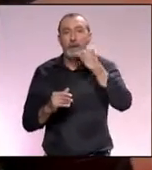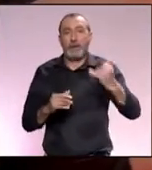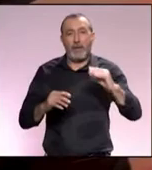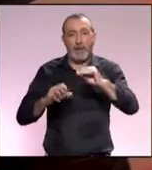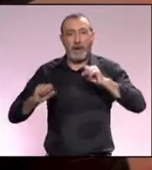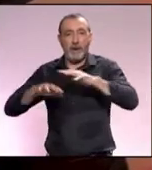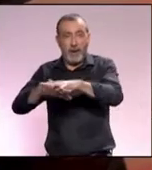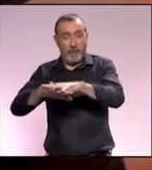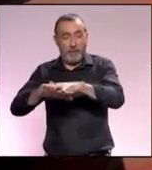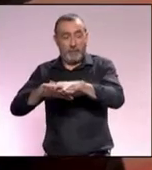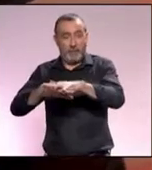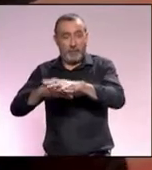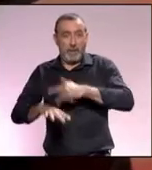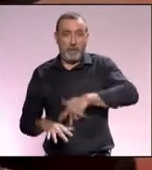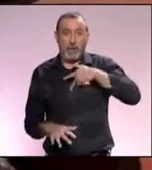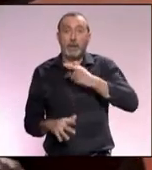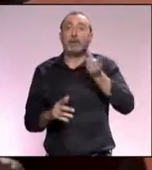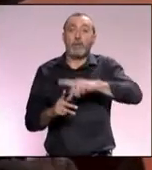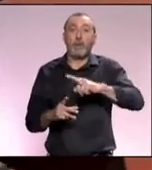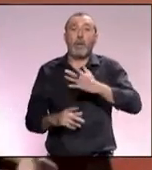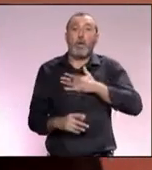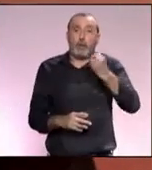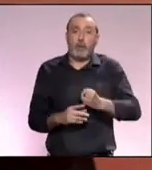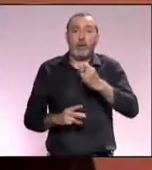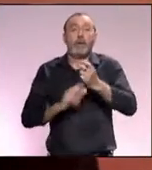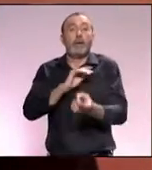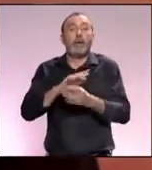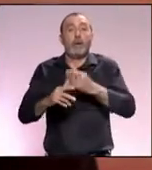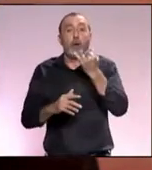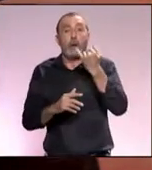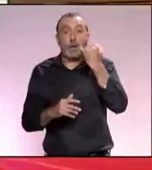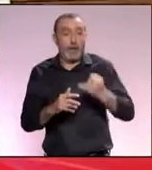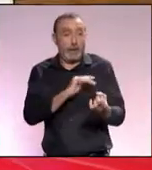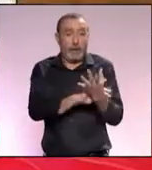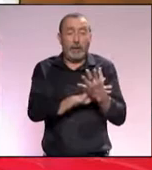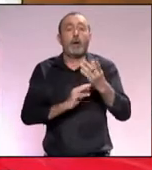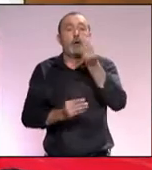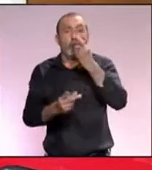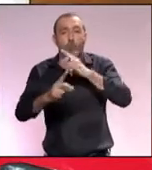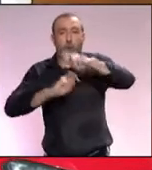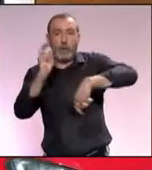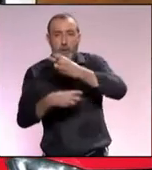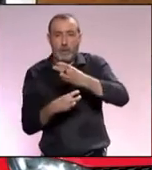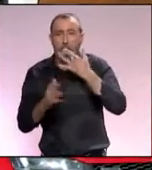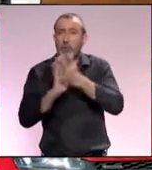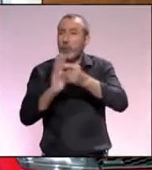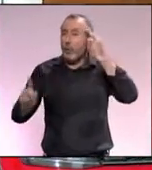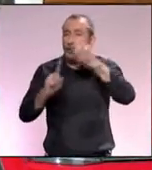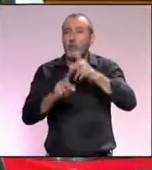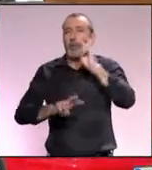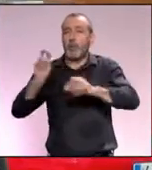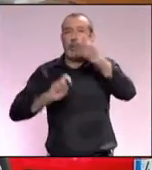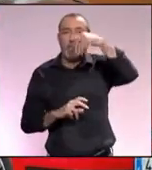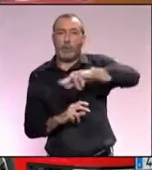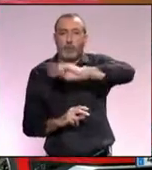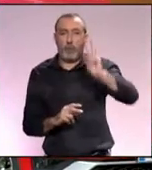de la red y, por otro lado, estamos haciendo que el propio ayuntamiento genere la energía que consume. El objetivo es cada